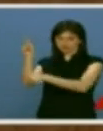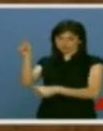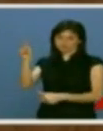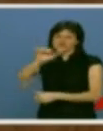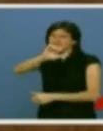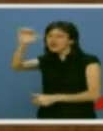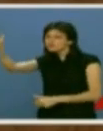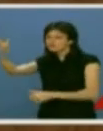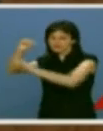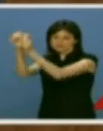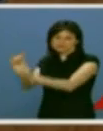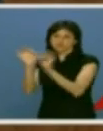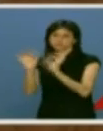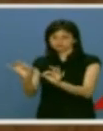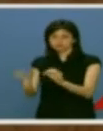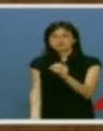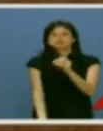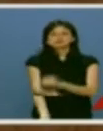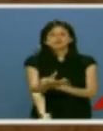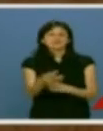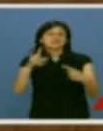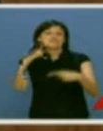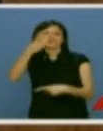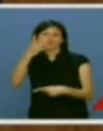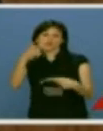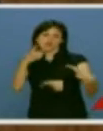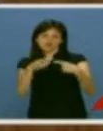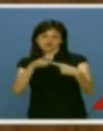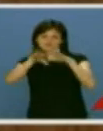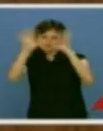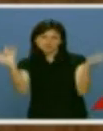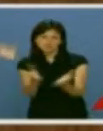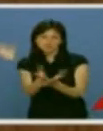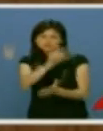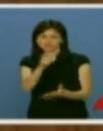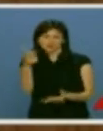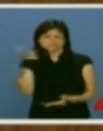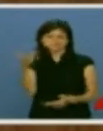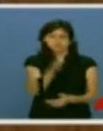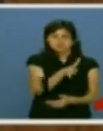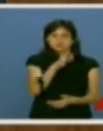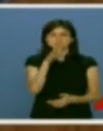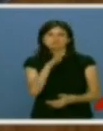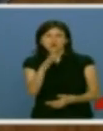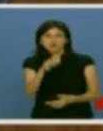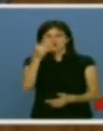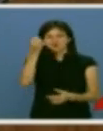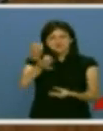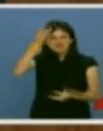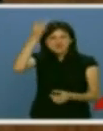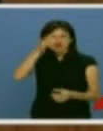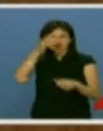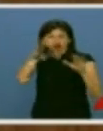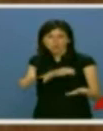es un modelo básicamente europeo, nacido tras la Segunda Guerra Mundial, tras un reguero de millones de muertos causados por el fanatismo ideológico,